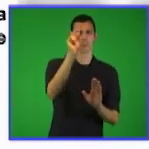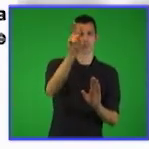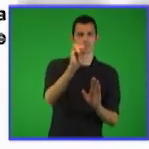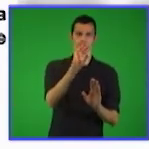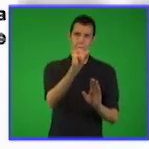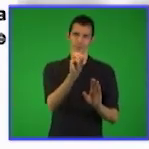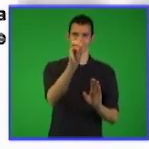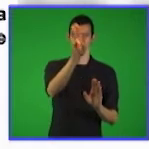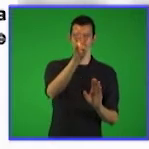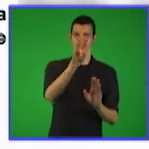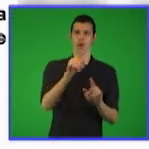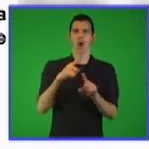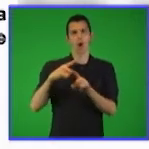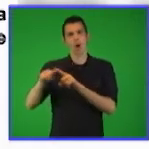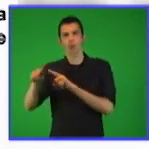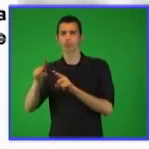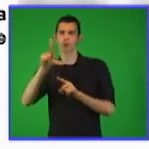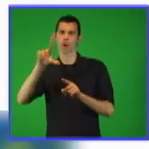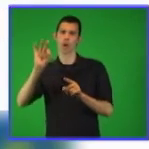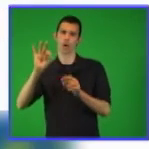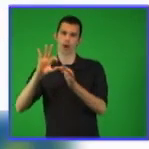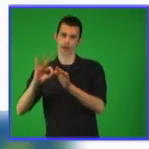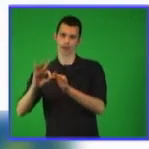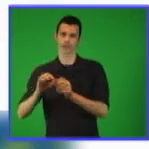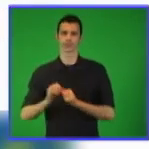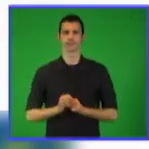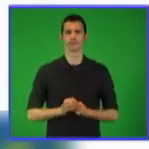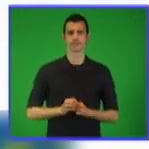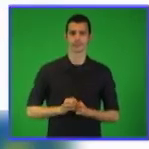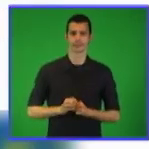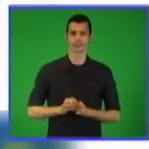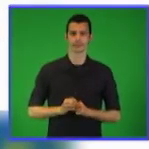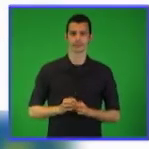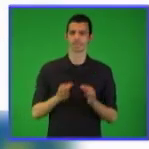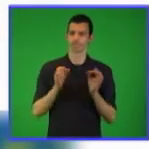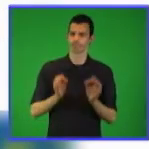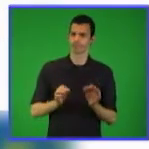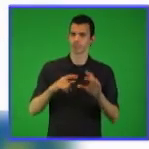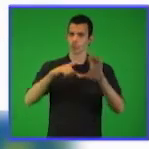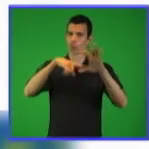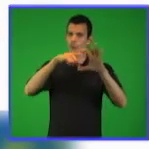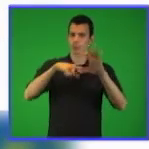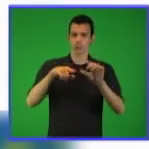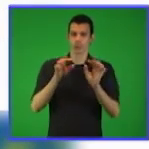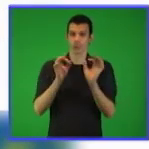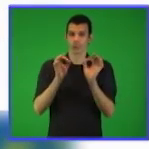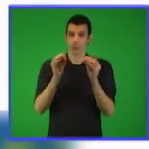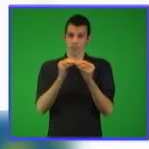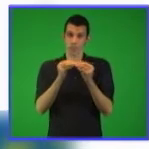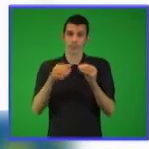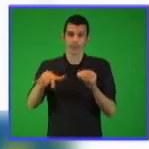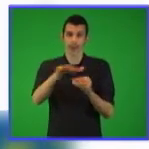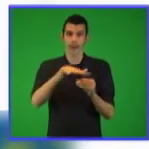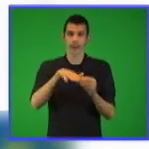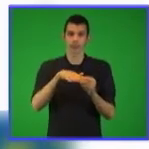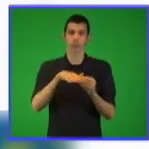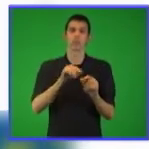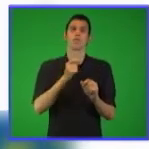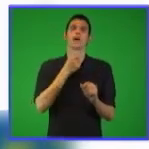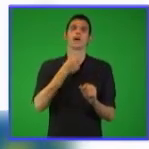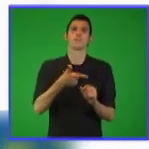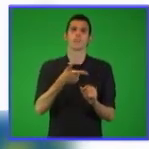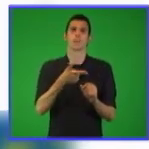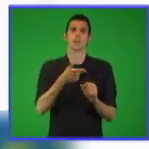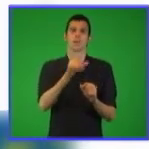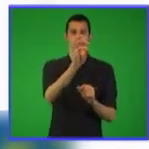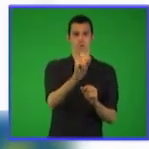erradicación y la logaritmación. Para abordar el contenido referido a las propiedades de la potencia,